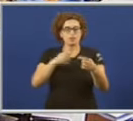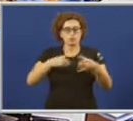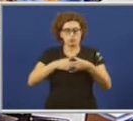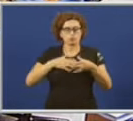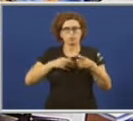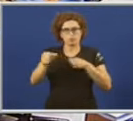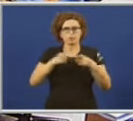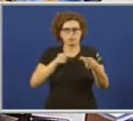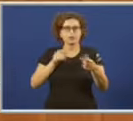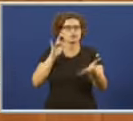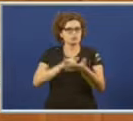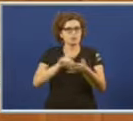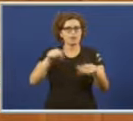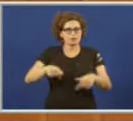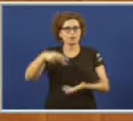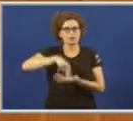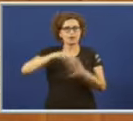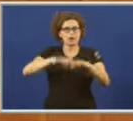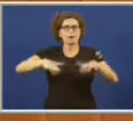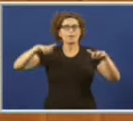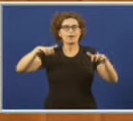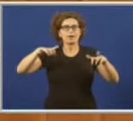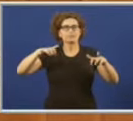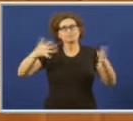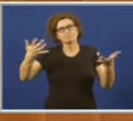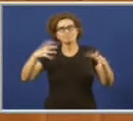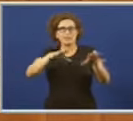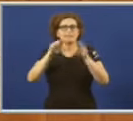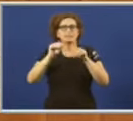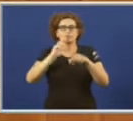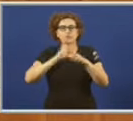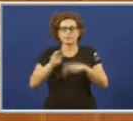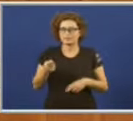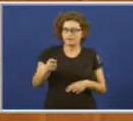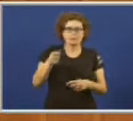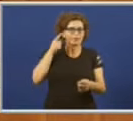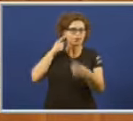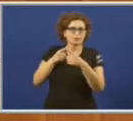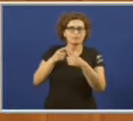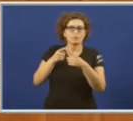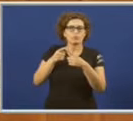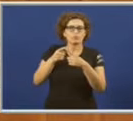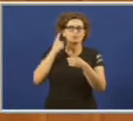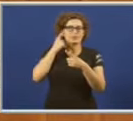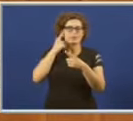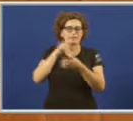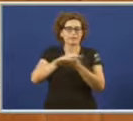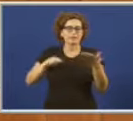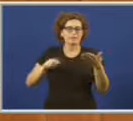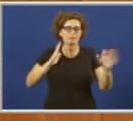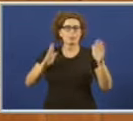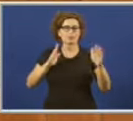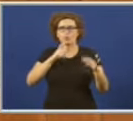Nacionalista Galego formulamos nesta Cámara o que entendemos é a chave para enfrontarmos desde Galiza o momento político